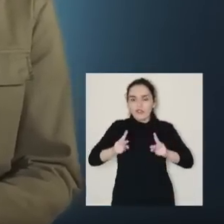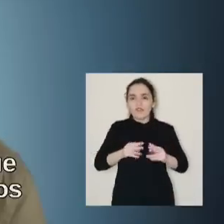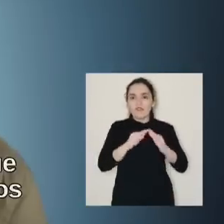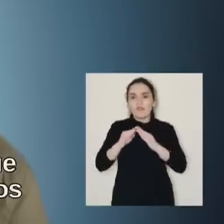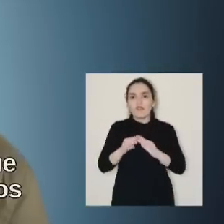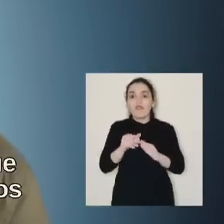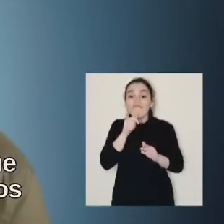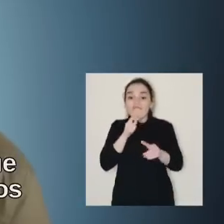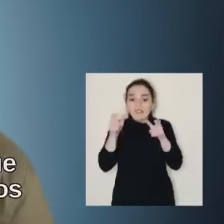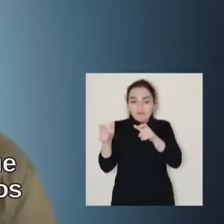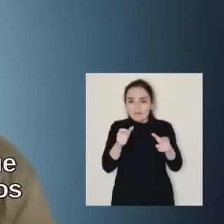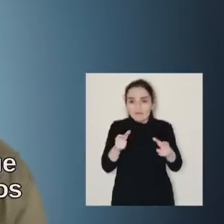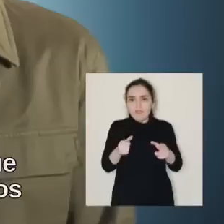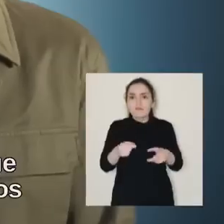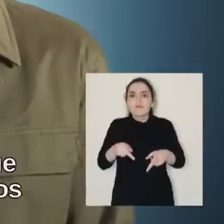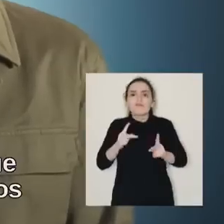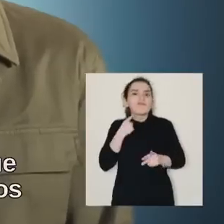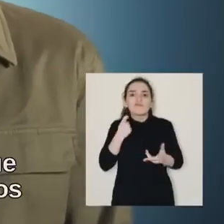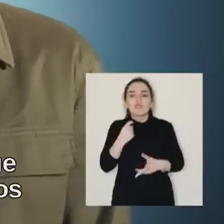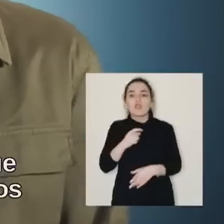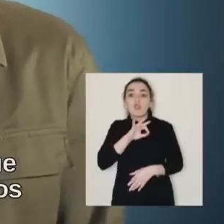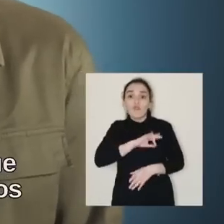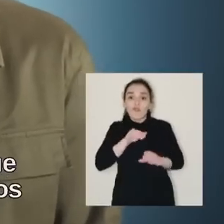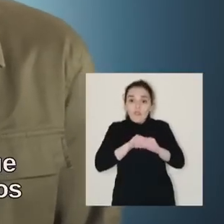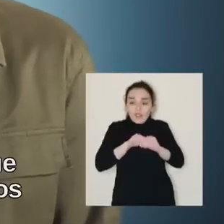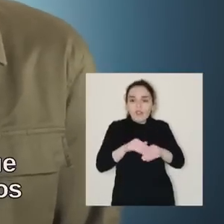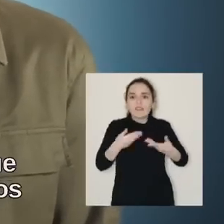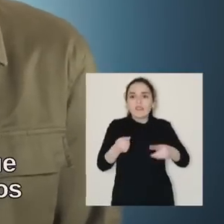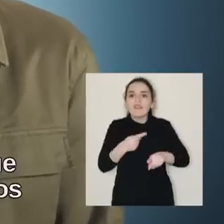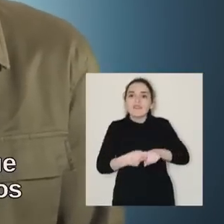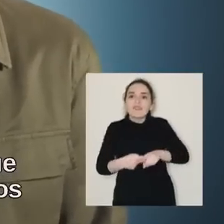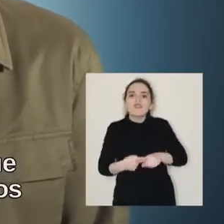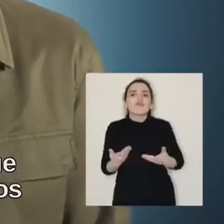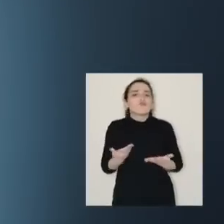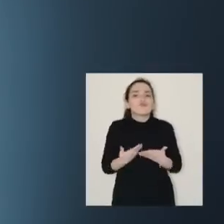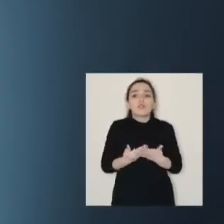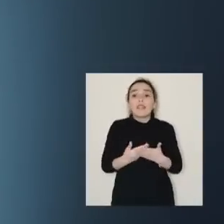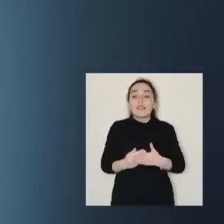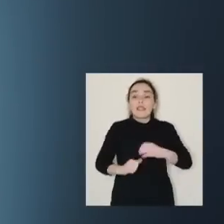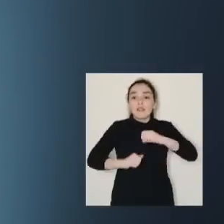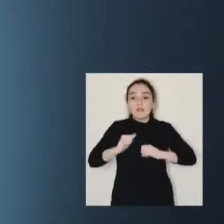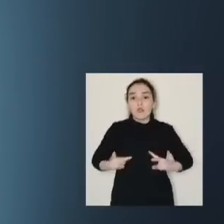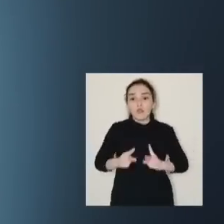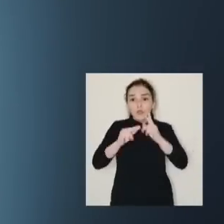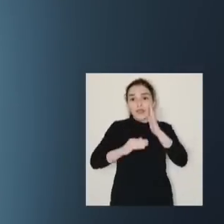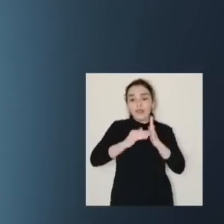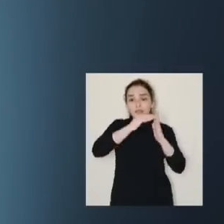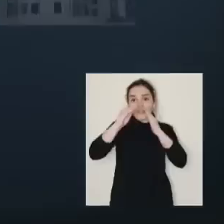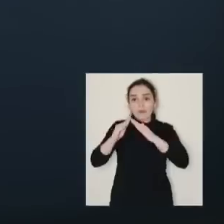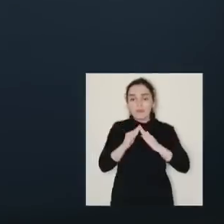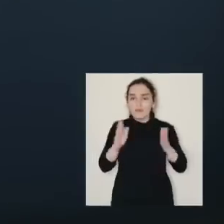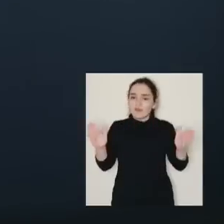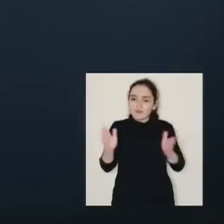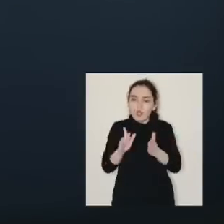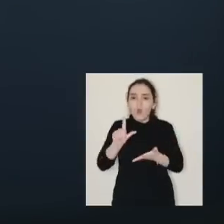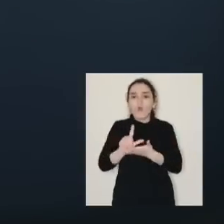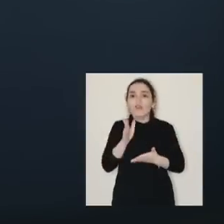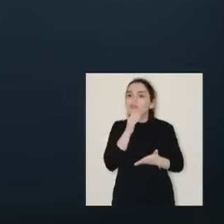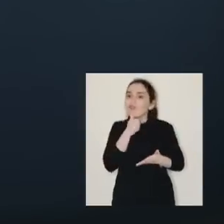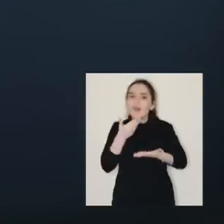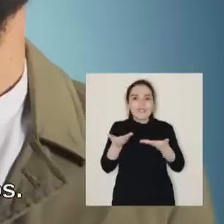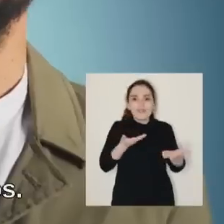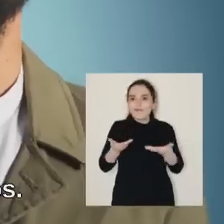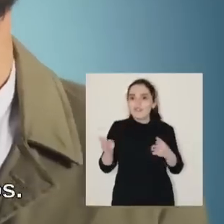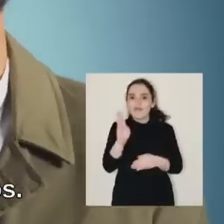derecho a la vivienda. La falta de regulación ha permitido que los bancos entreguen créditos usureros y que las inmobiliarias construyan casas y departamentos